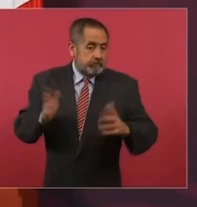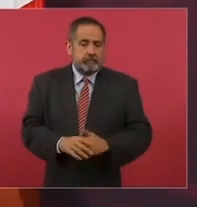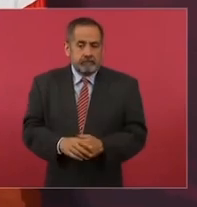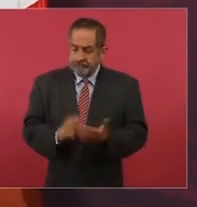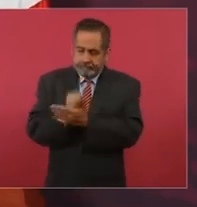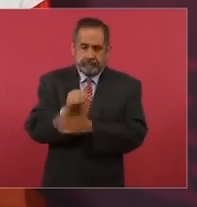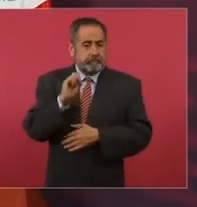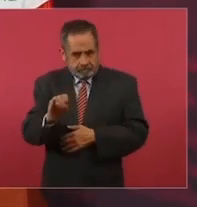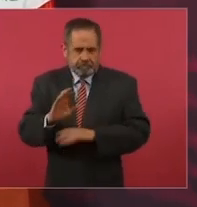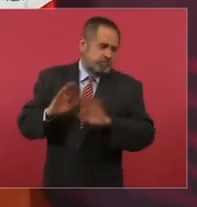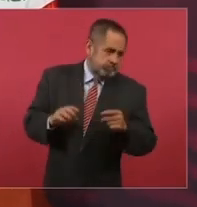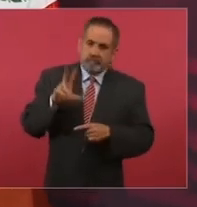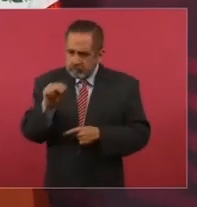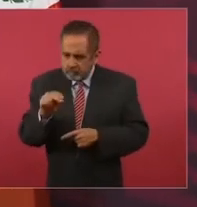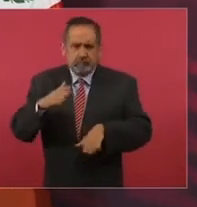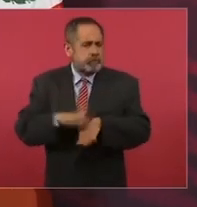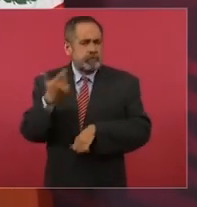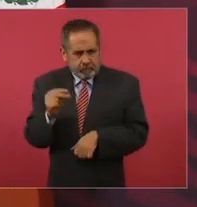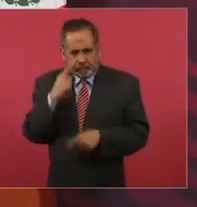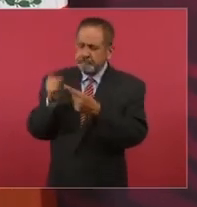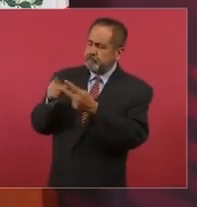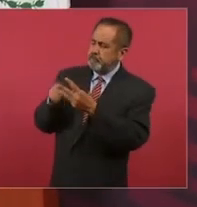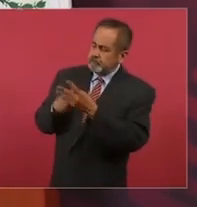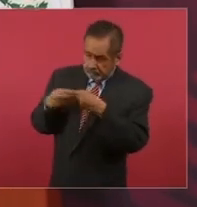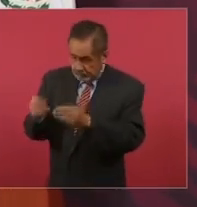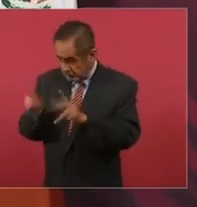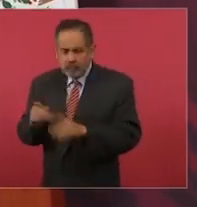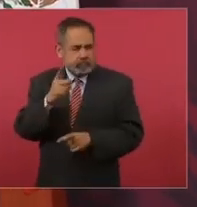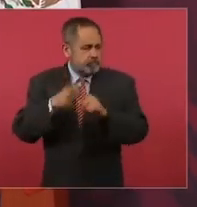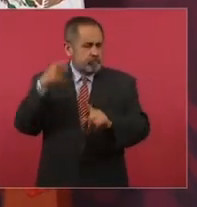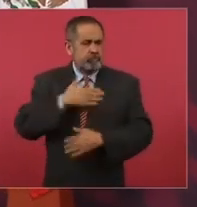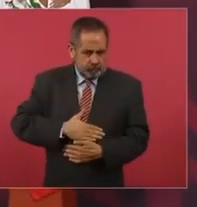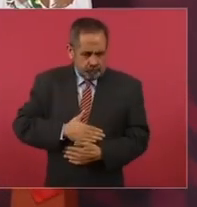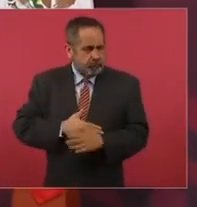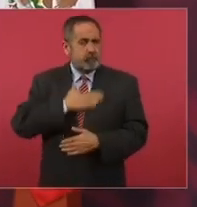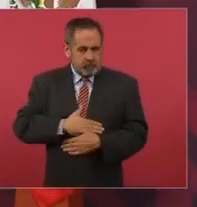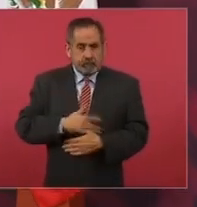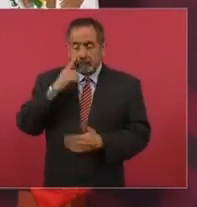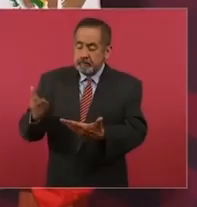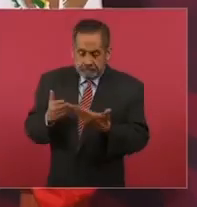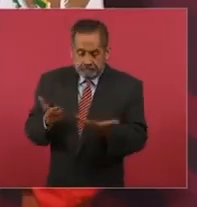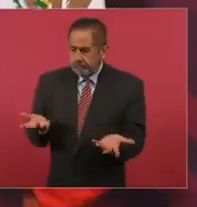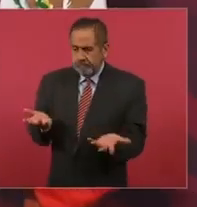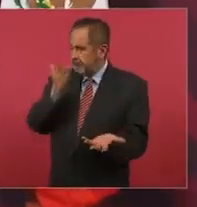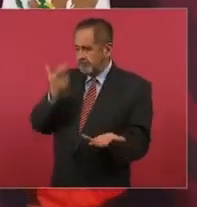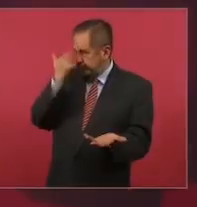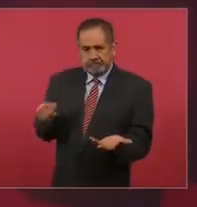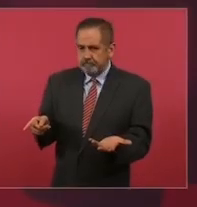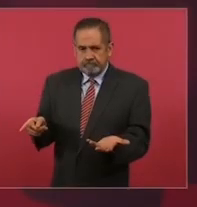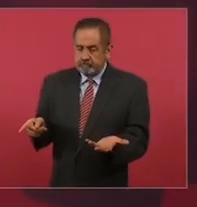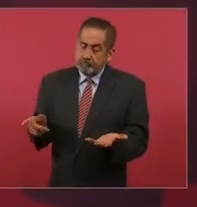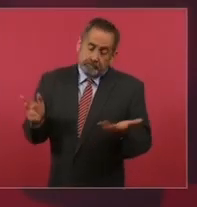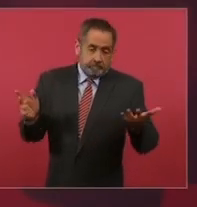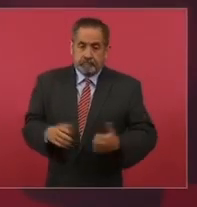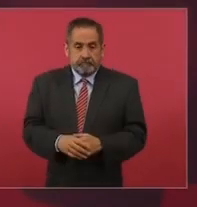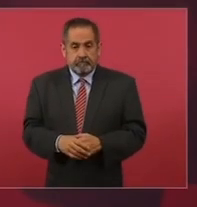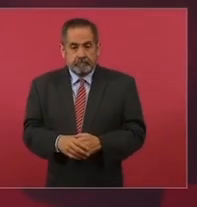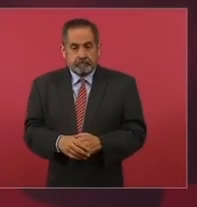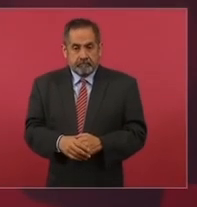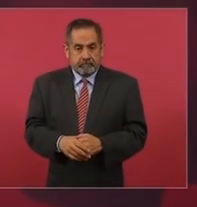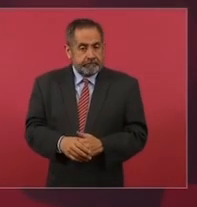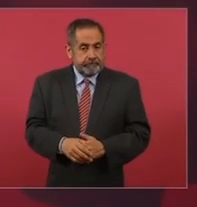defina este asunto, que se busque hacer justicia. Pero si no hay razón y